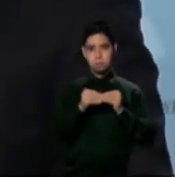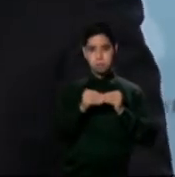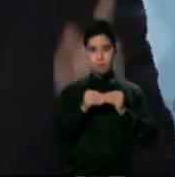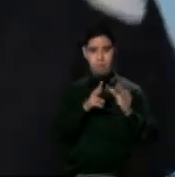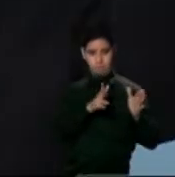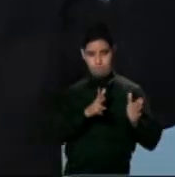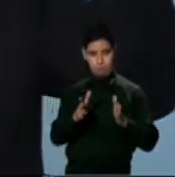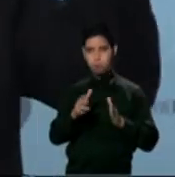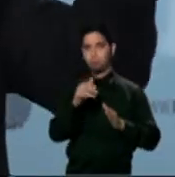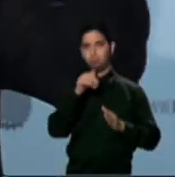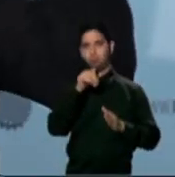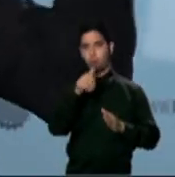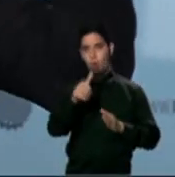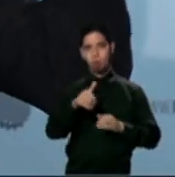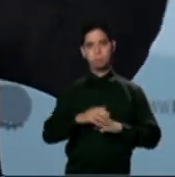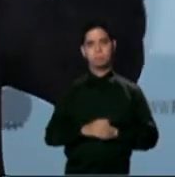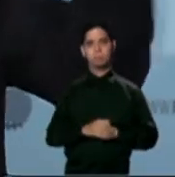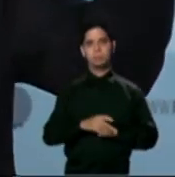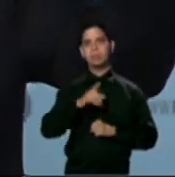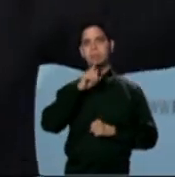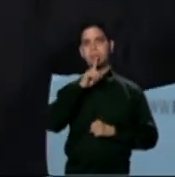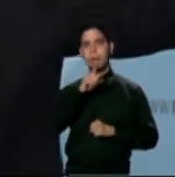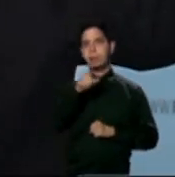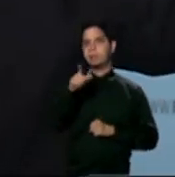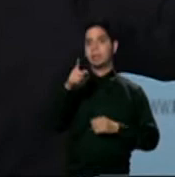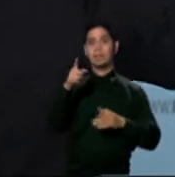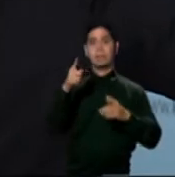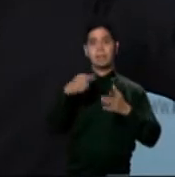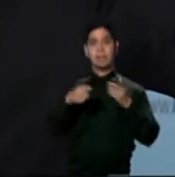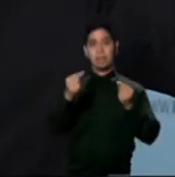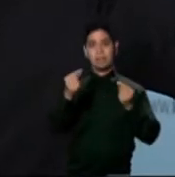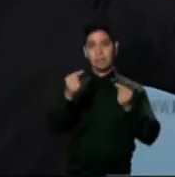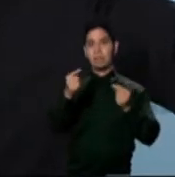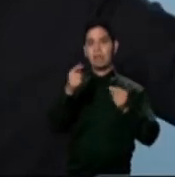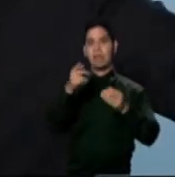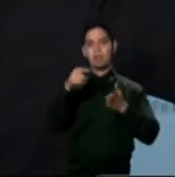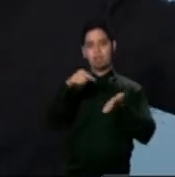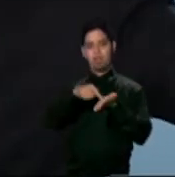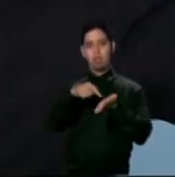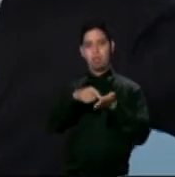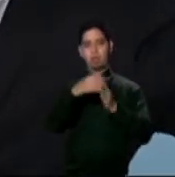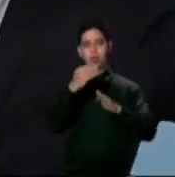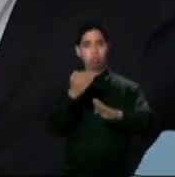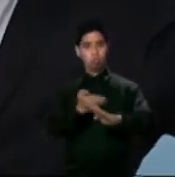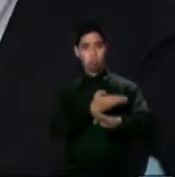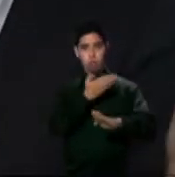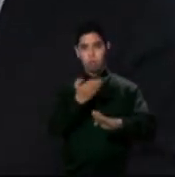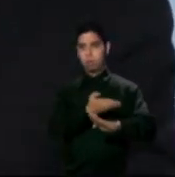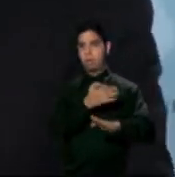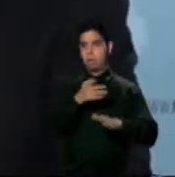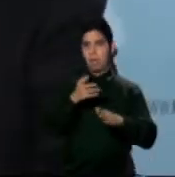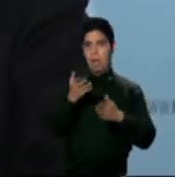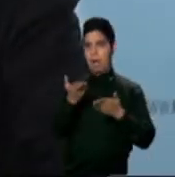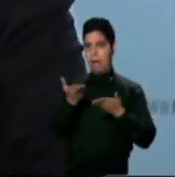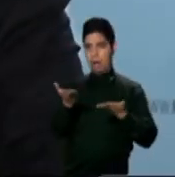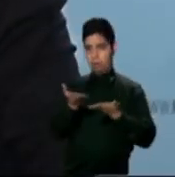demuestra que hay que reestructurar la deuda. Que la deuda, según pactada, no se puede pagar.